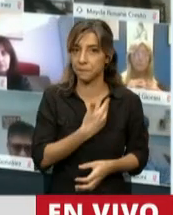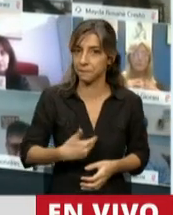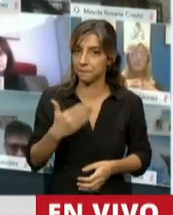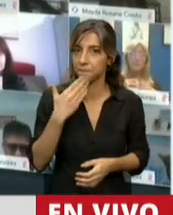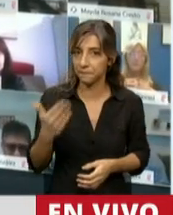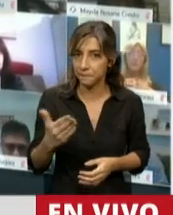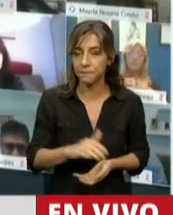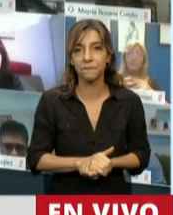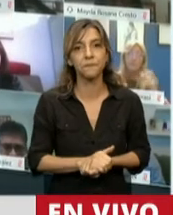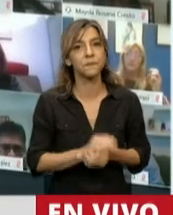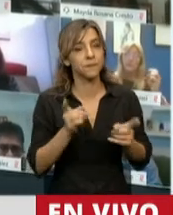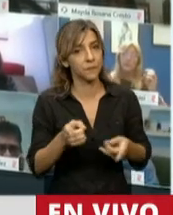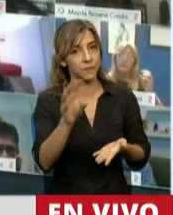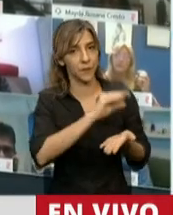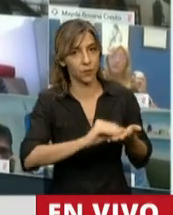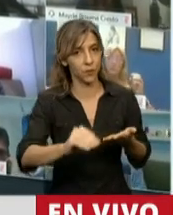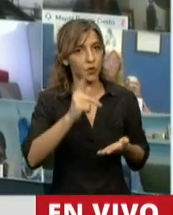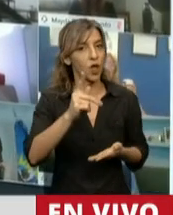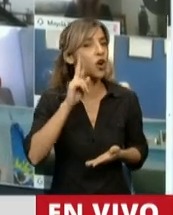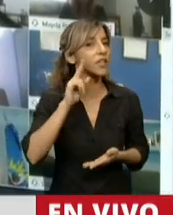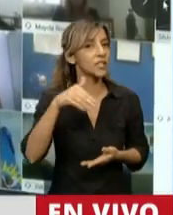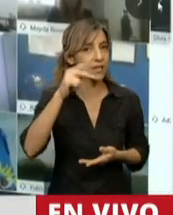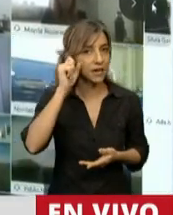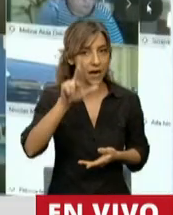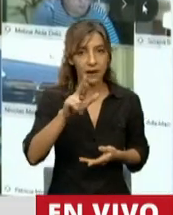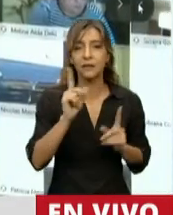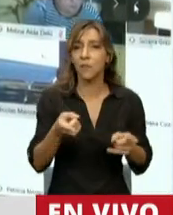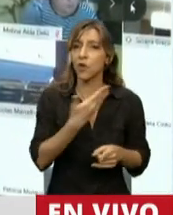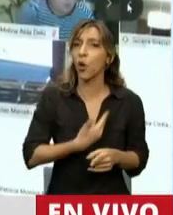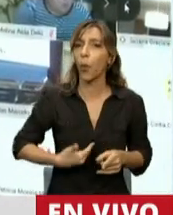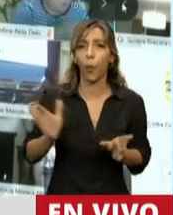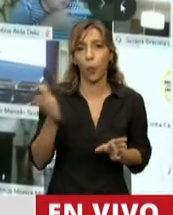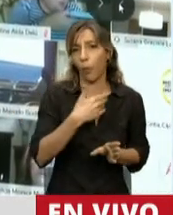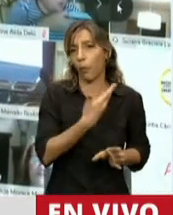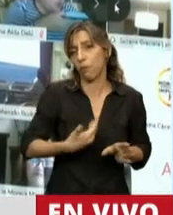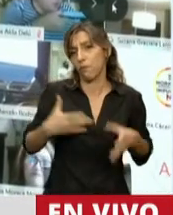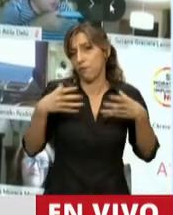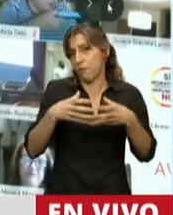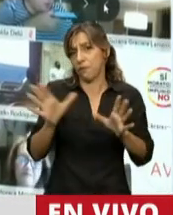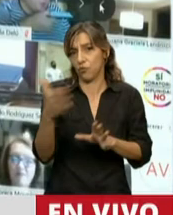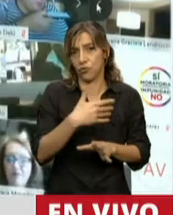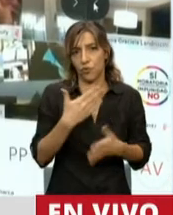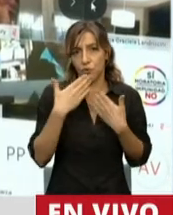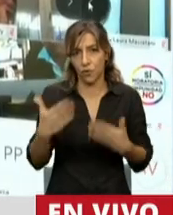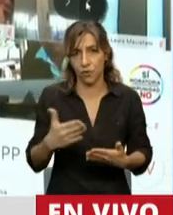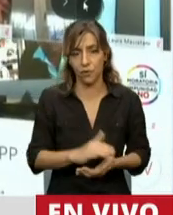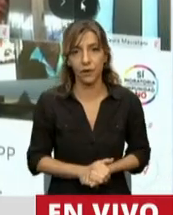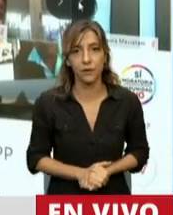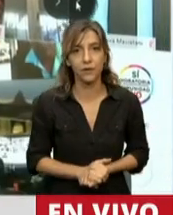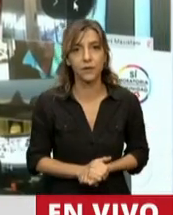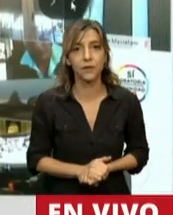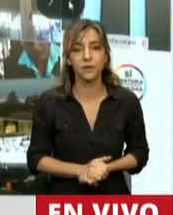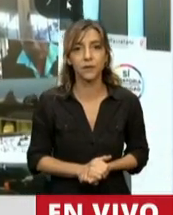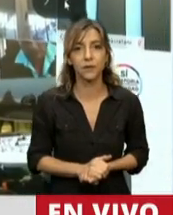agradecerle al diputado Máximo Quinten, agradecerle al gobierno también, al presidente de la comisión, a través de